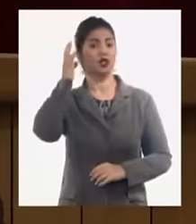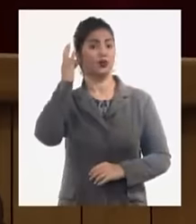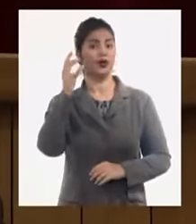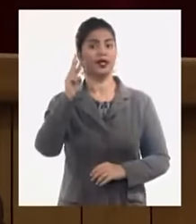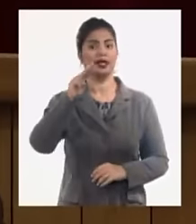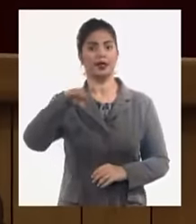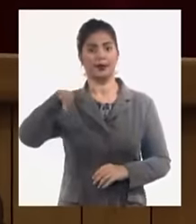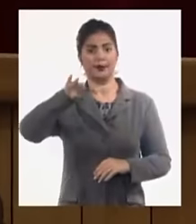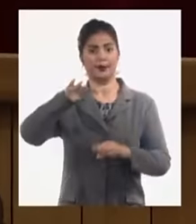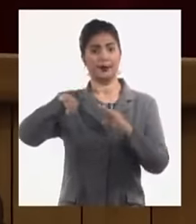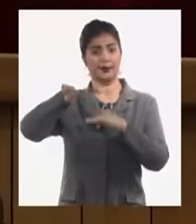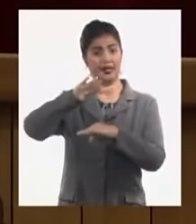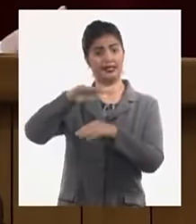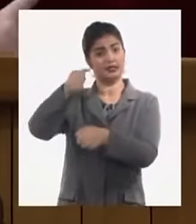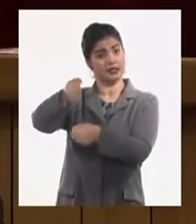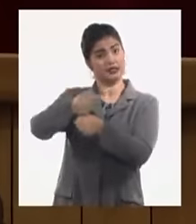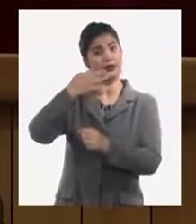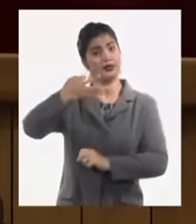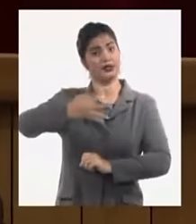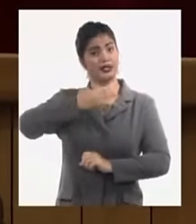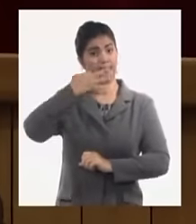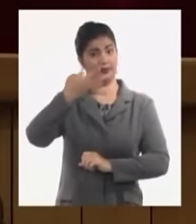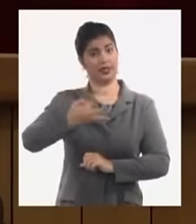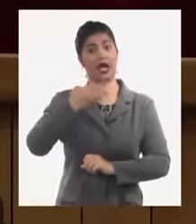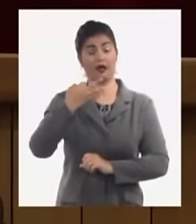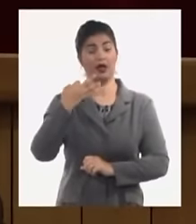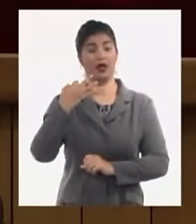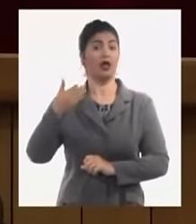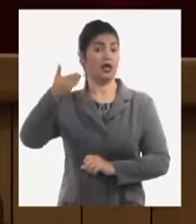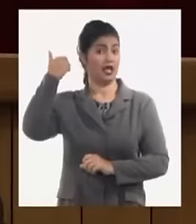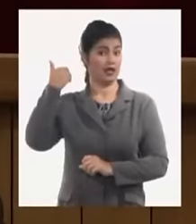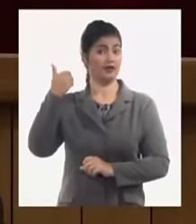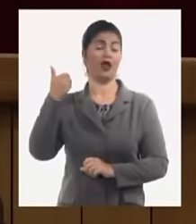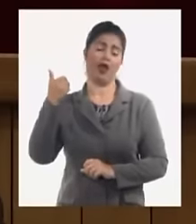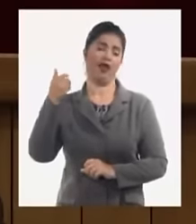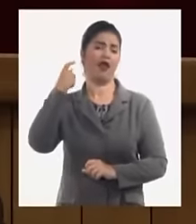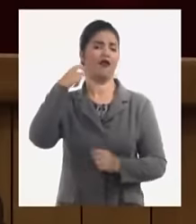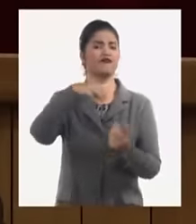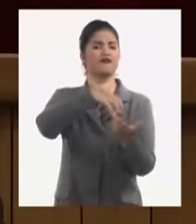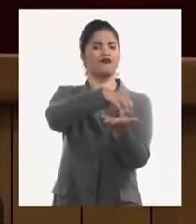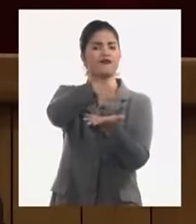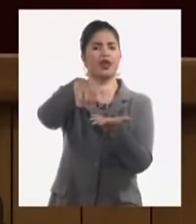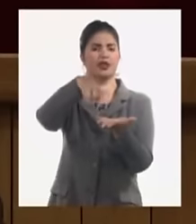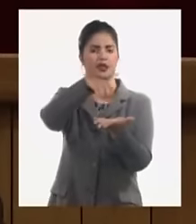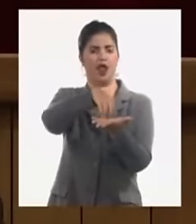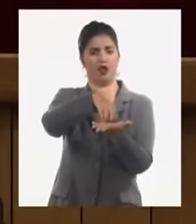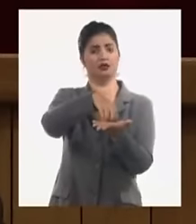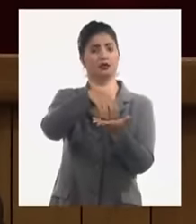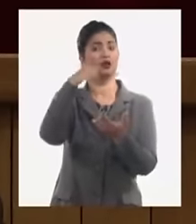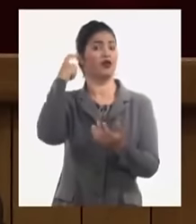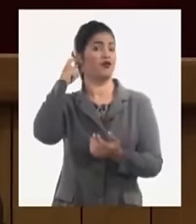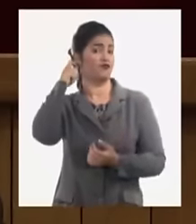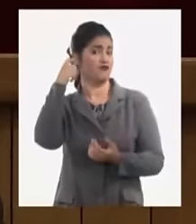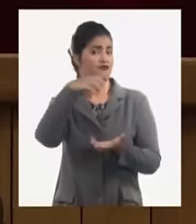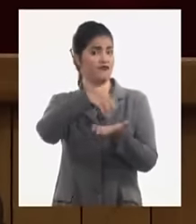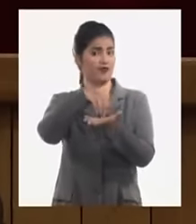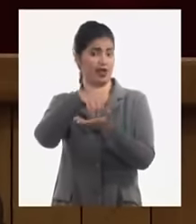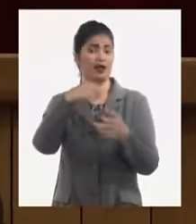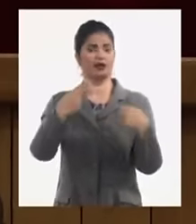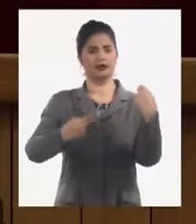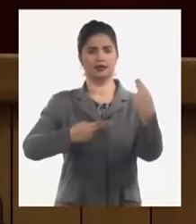explicaba ahora en el pleno del comité central la reciente feria que se hizo en esa feria que además fueron